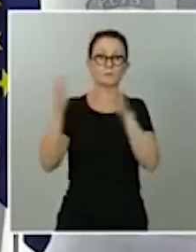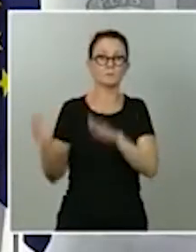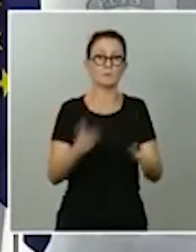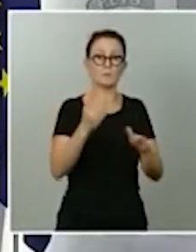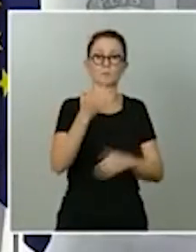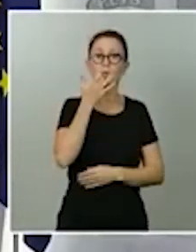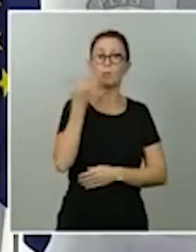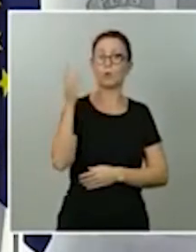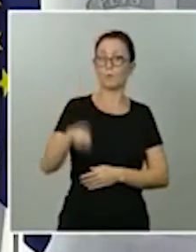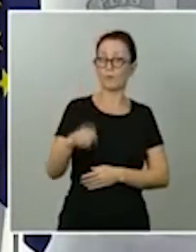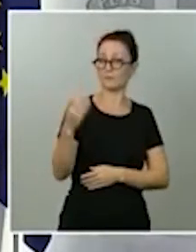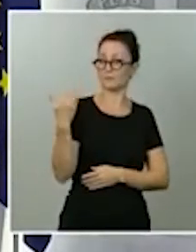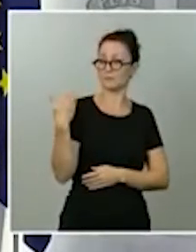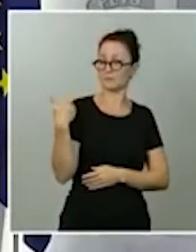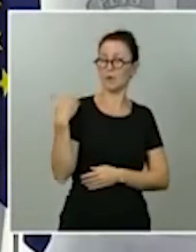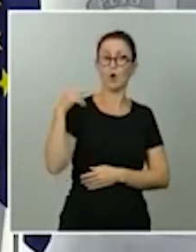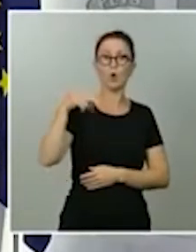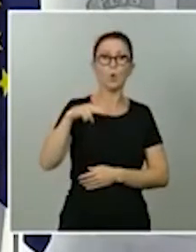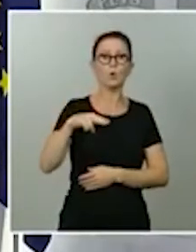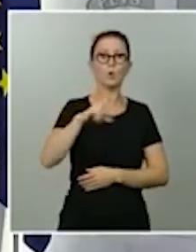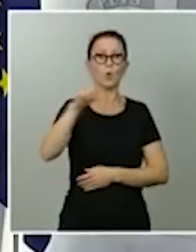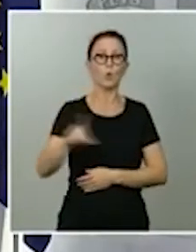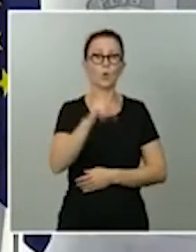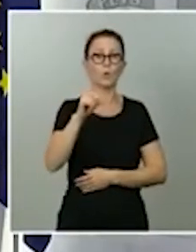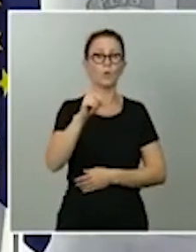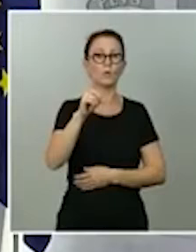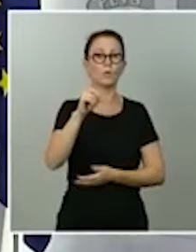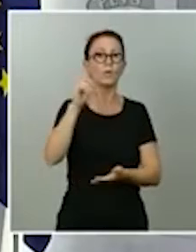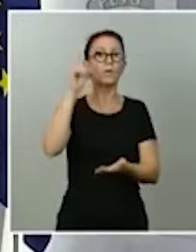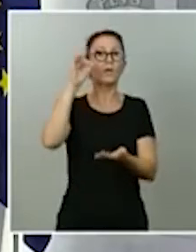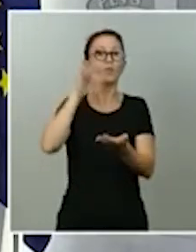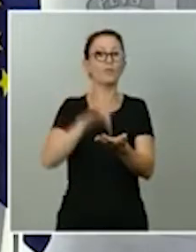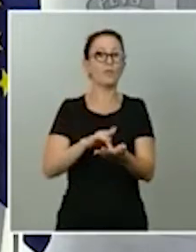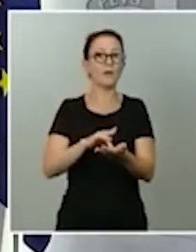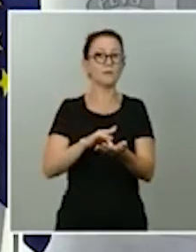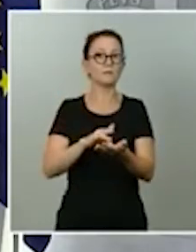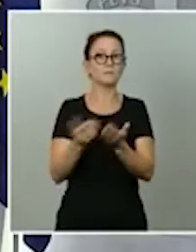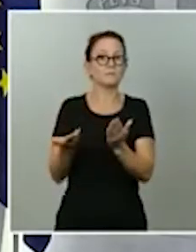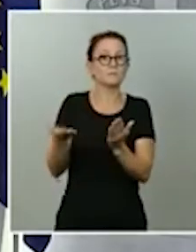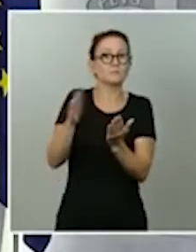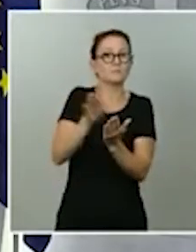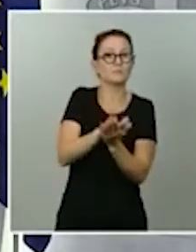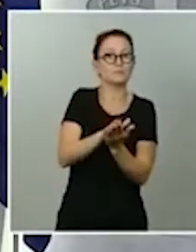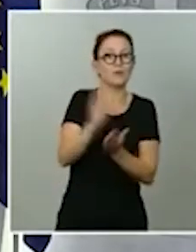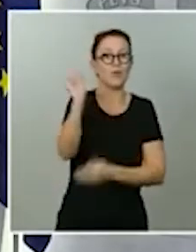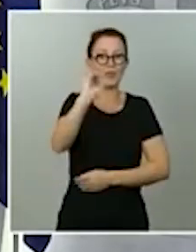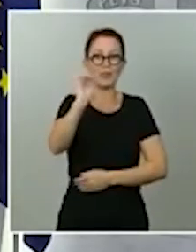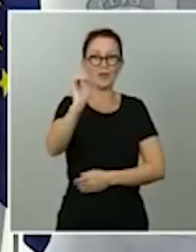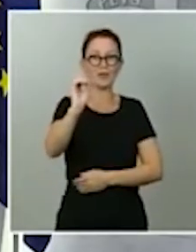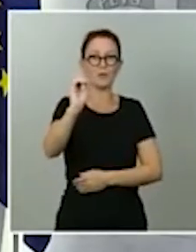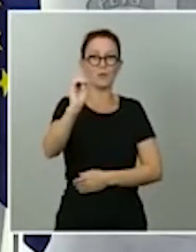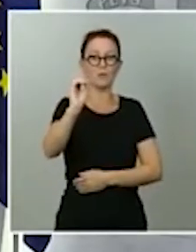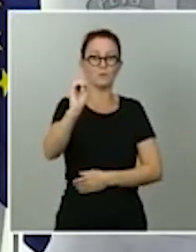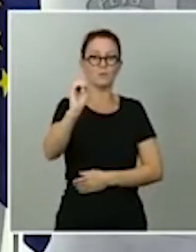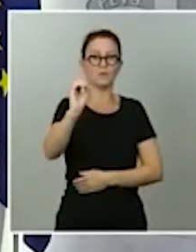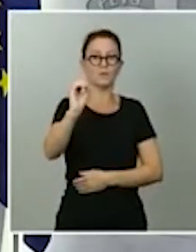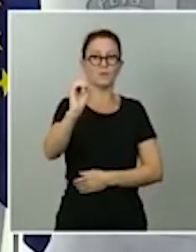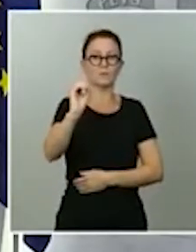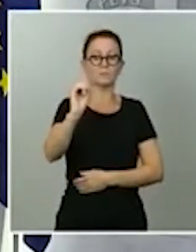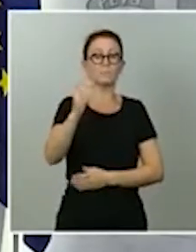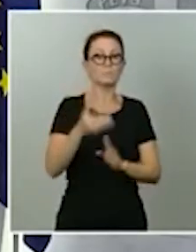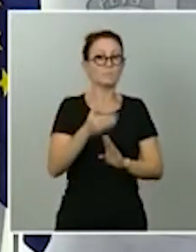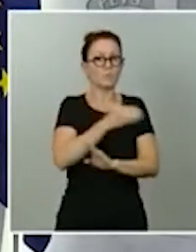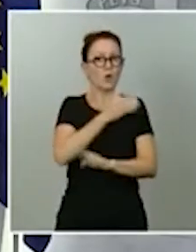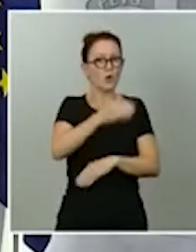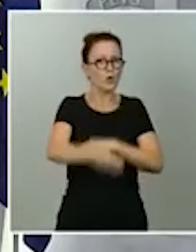en el mes de julio hemos llegado a tener días sin ningún fallecido por COVID. ¿Qué quiero decir con esto? Que lo hicimos y estoy convencido de que vamos a volver